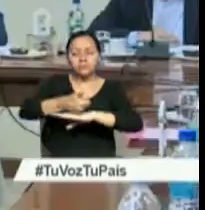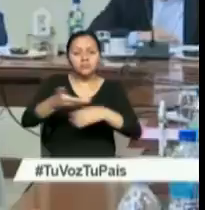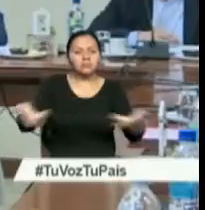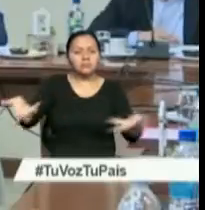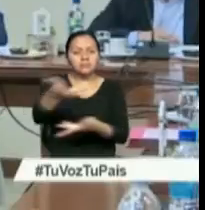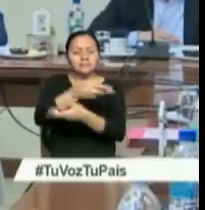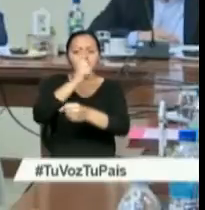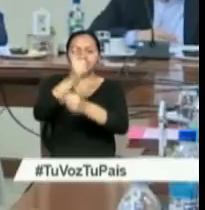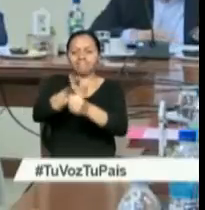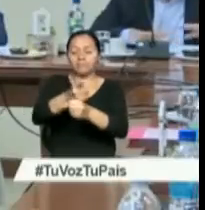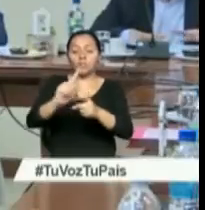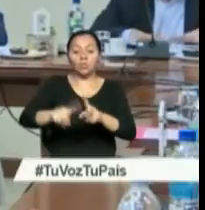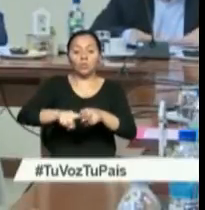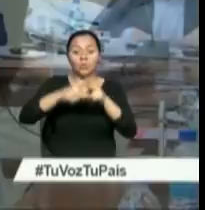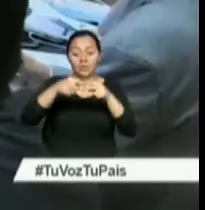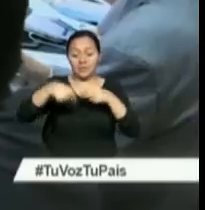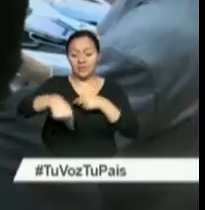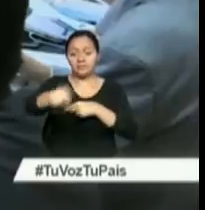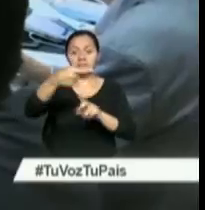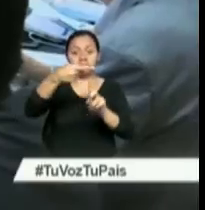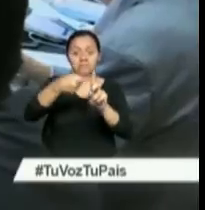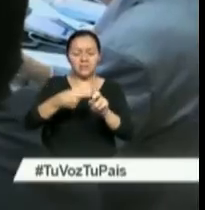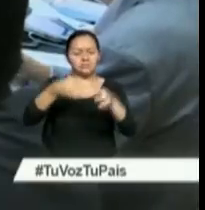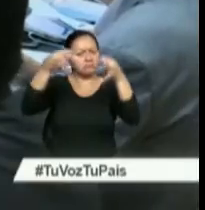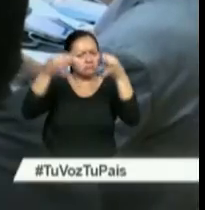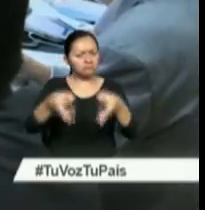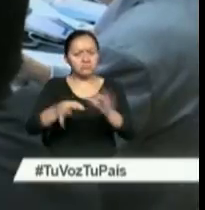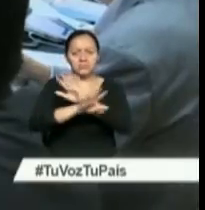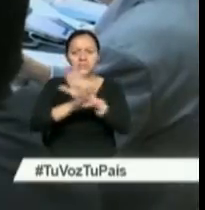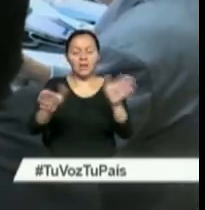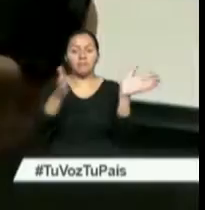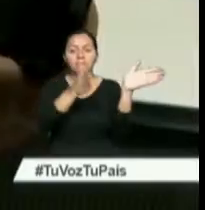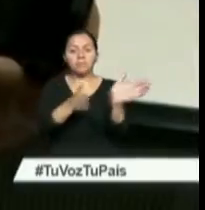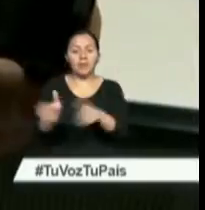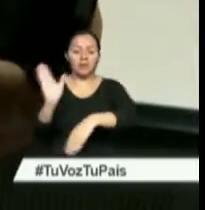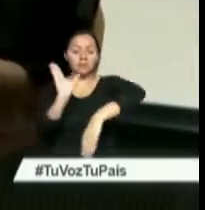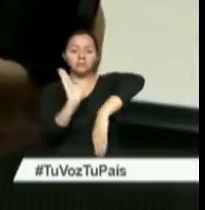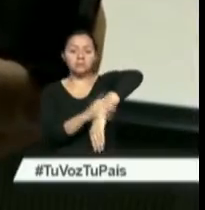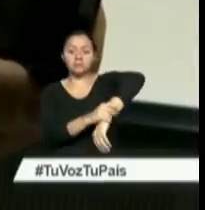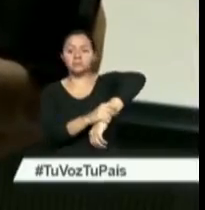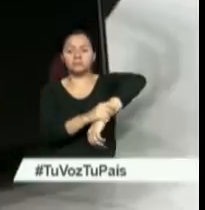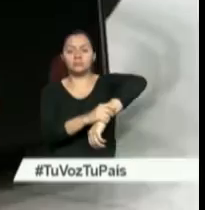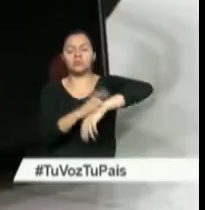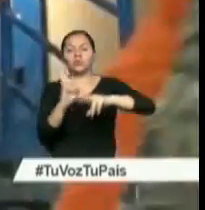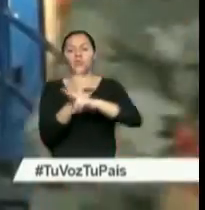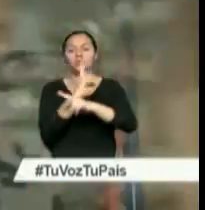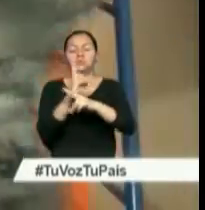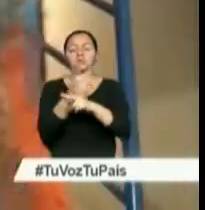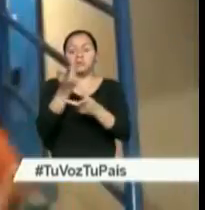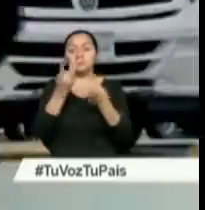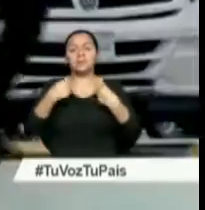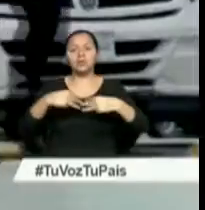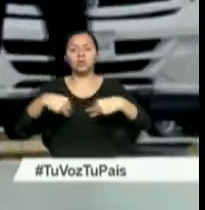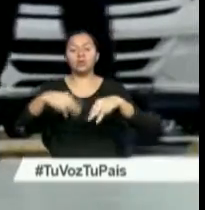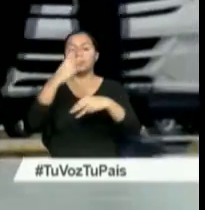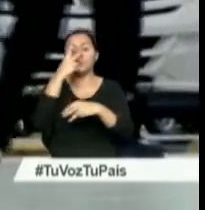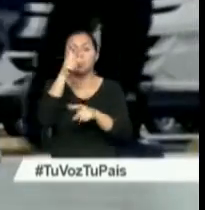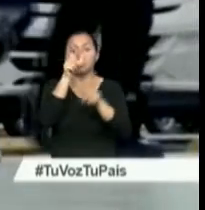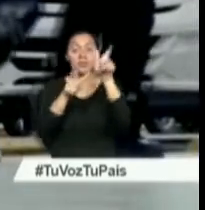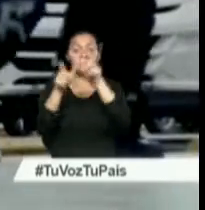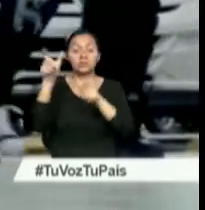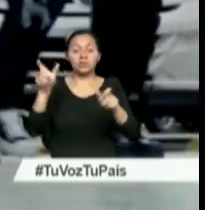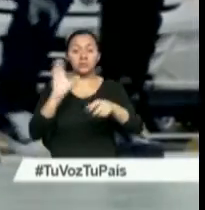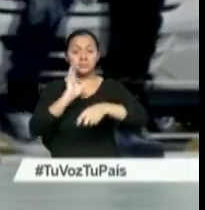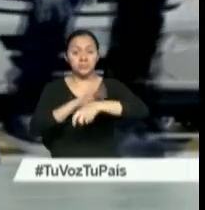dispuso que a partir de este mes entre en vigencia el sistema de brazaletes electrónicos como un mecanismo para las personas